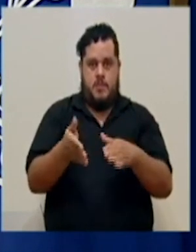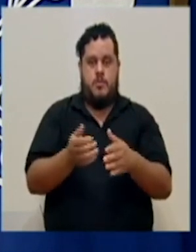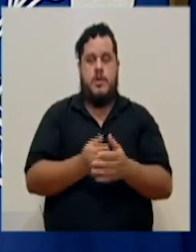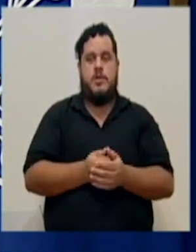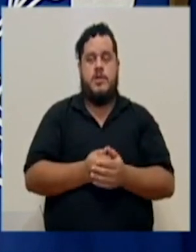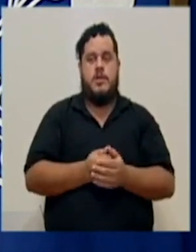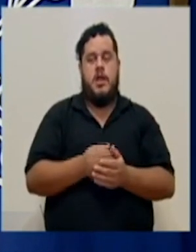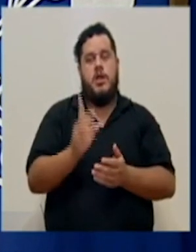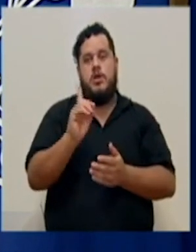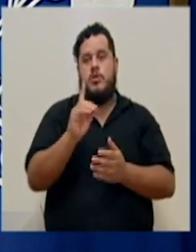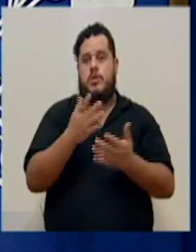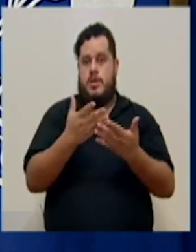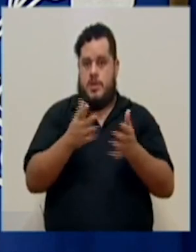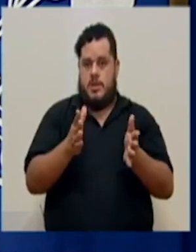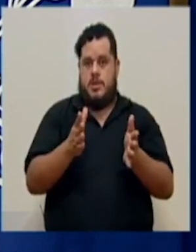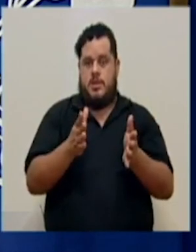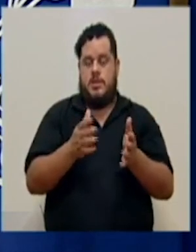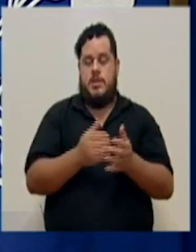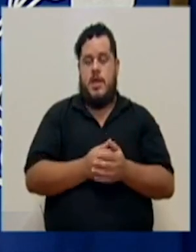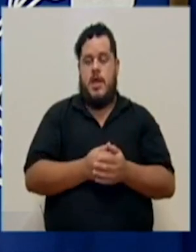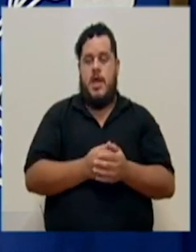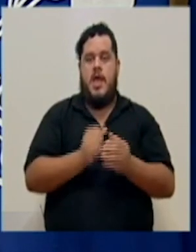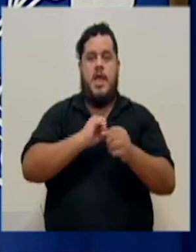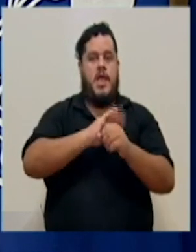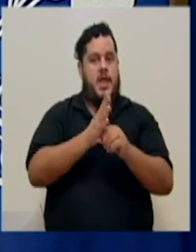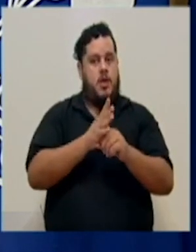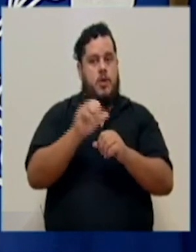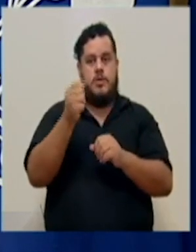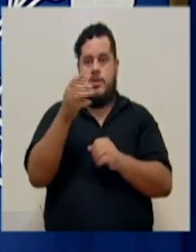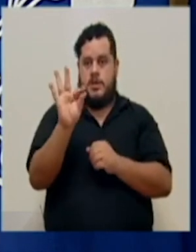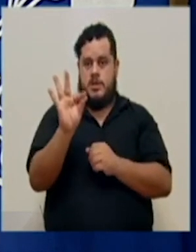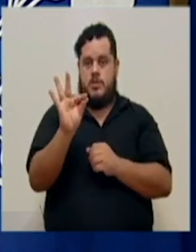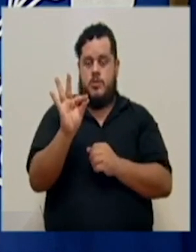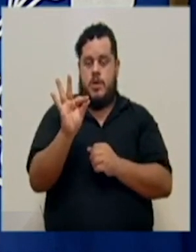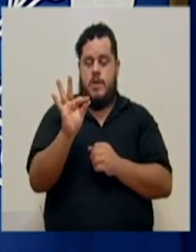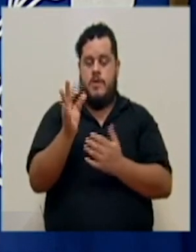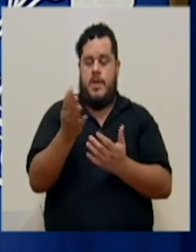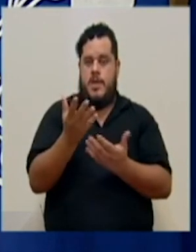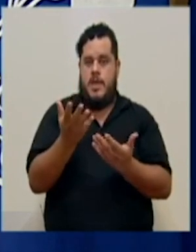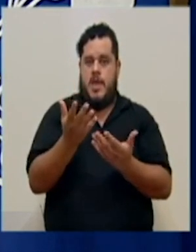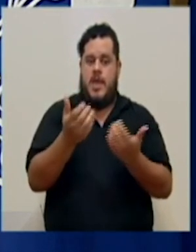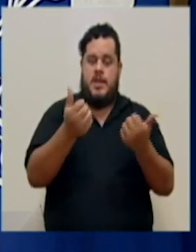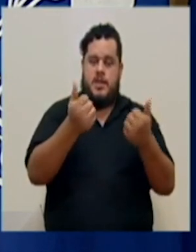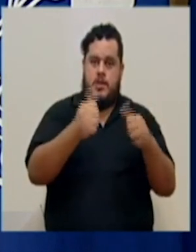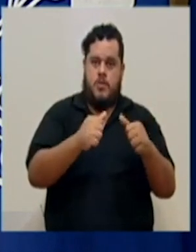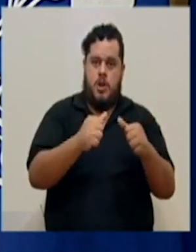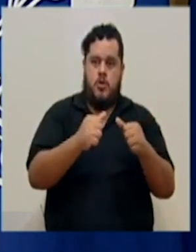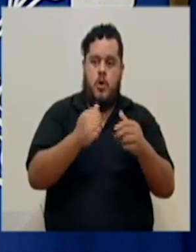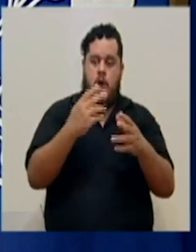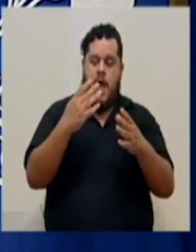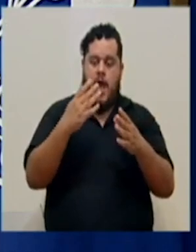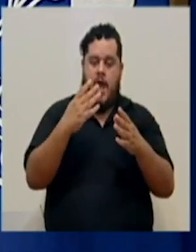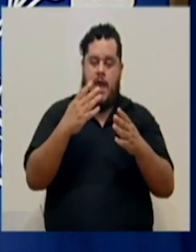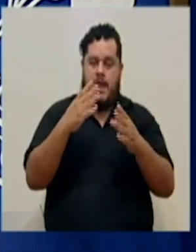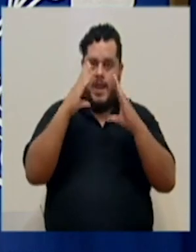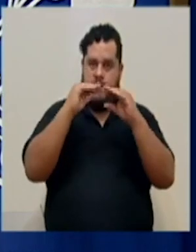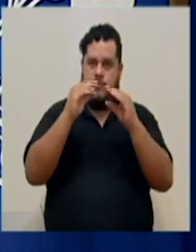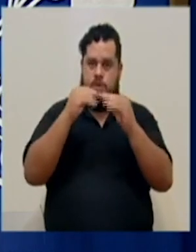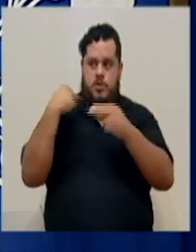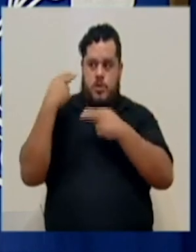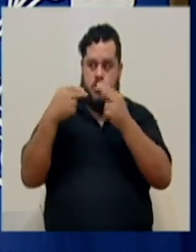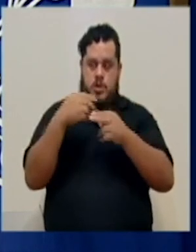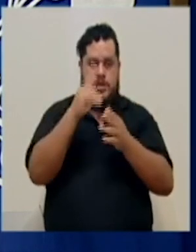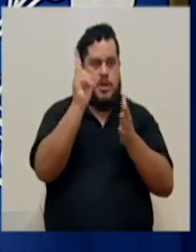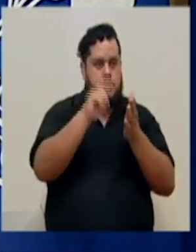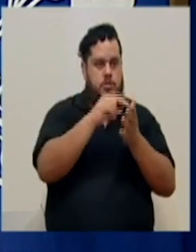en donde ya el COVID-19 se encuentra, de acuerdo a los datos históricos del 2016